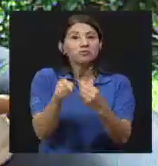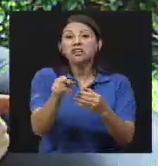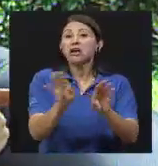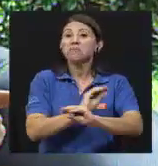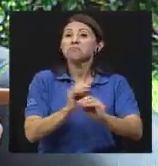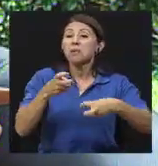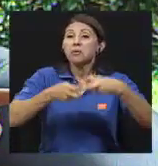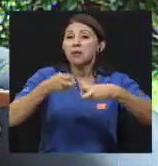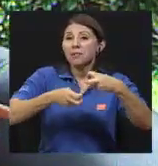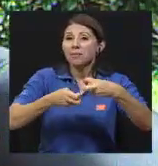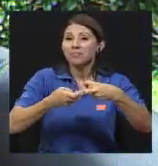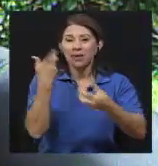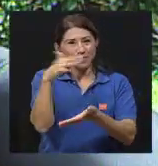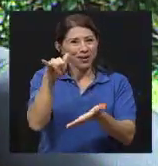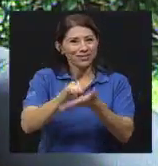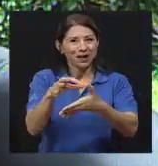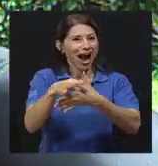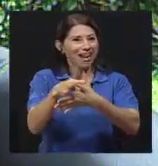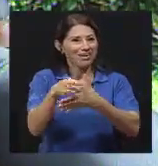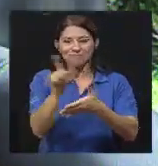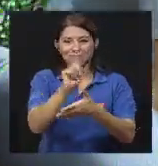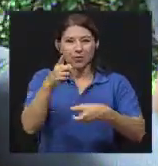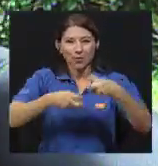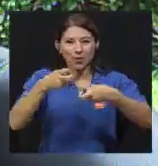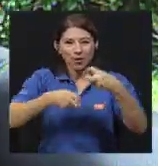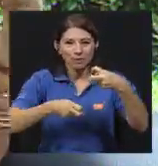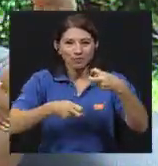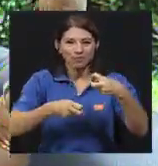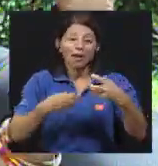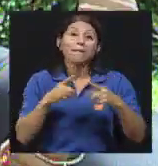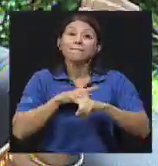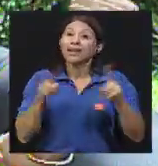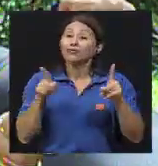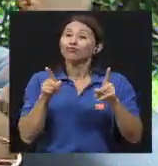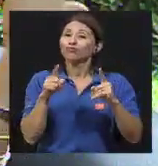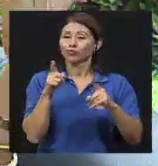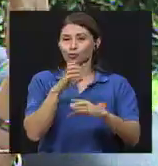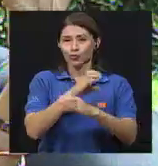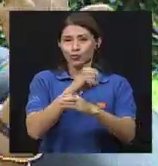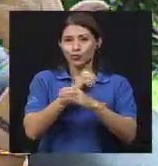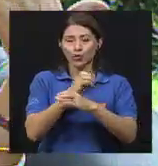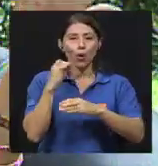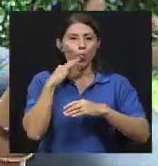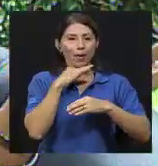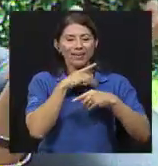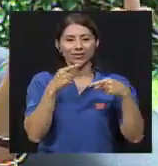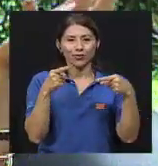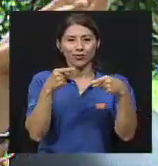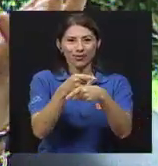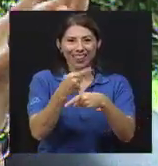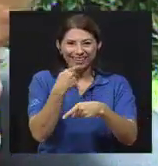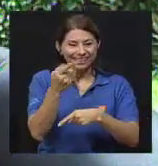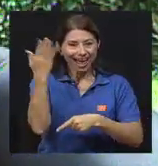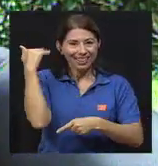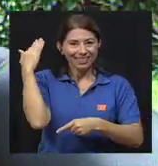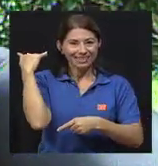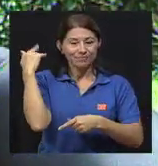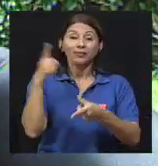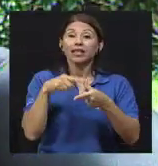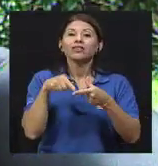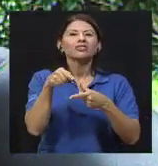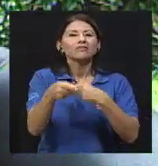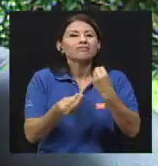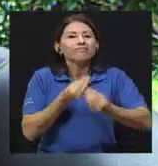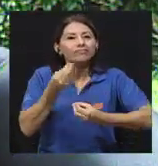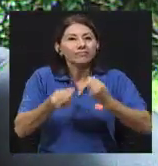Por eso es que la carne no es problema a no ser que se coma cruda, pero sí la contaminación cruzada. Entonces, a este mantenimiento de los alimentos